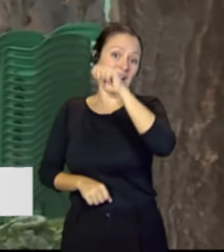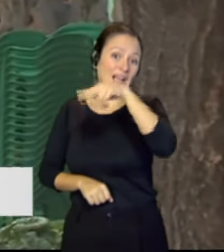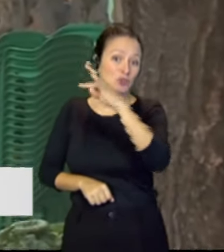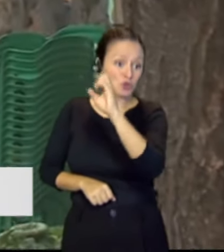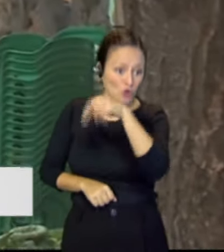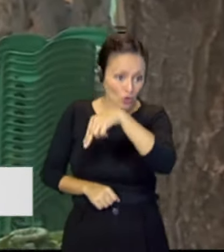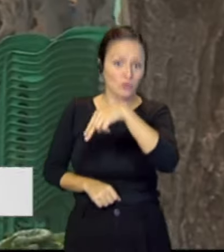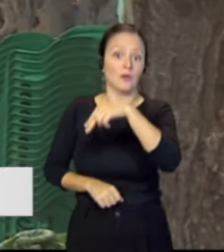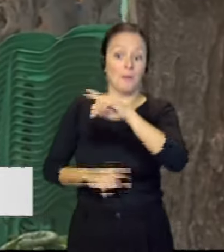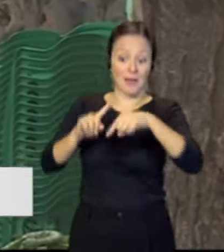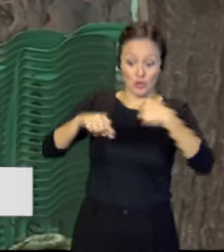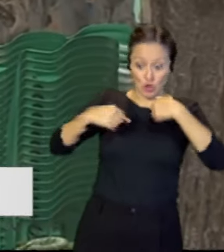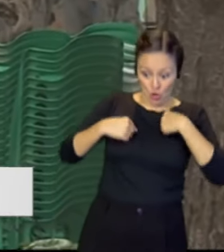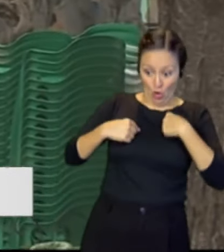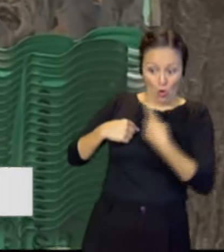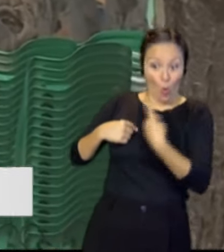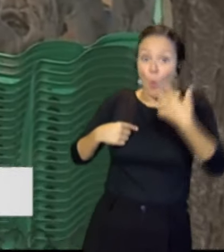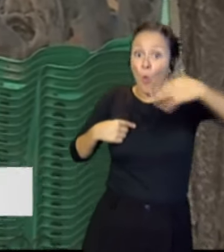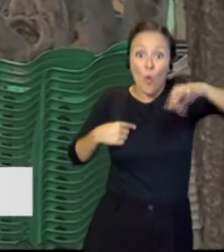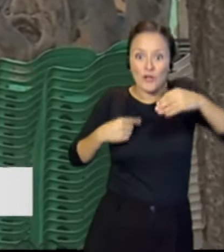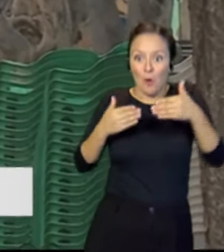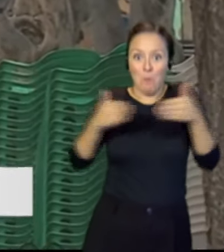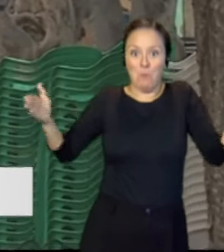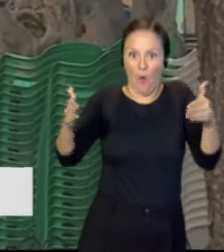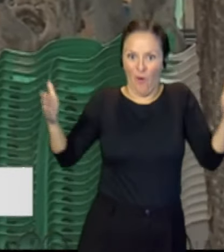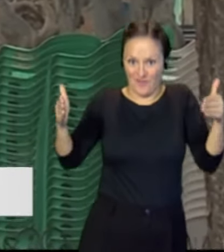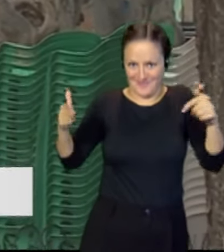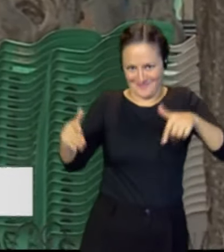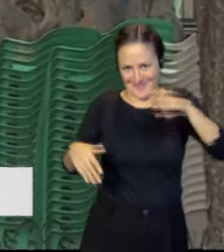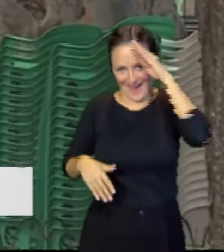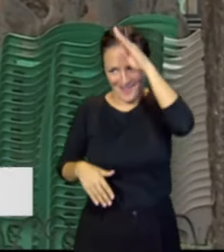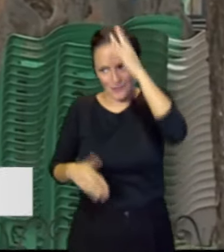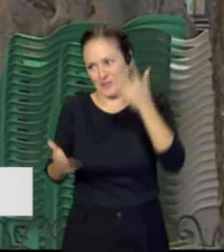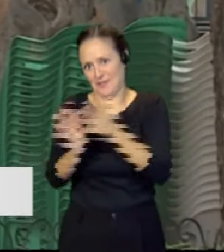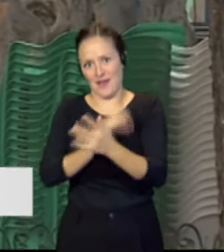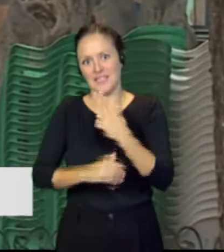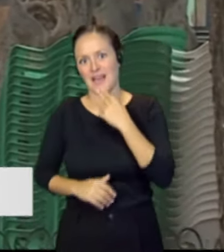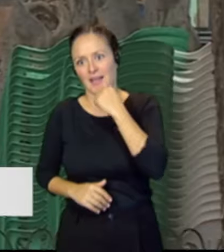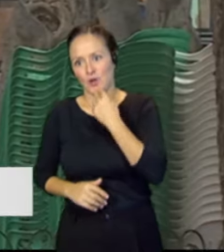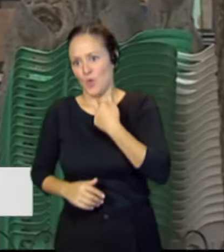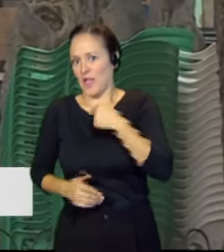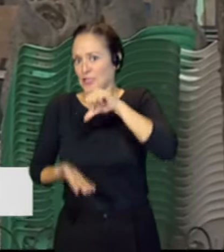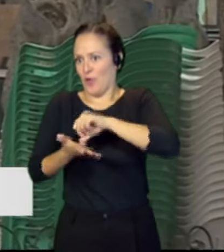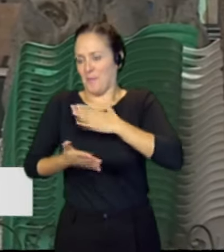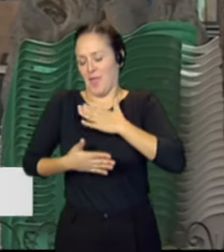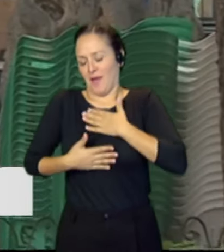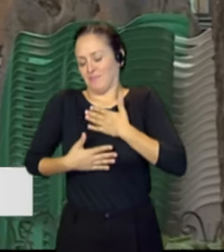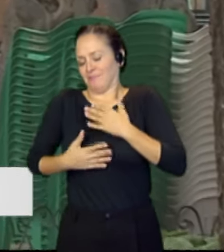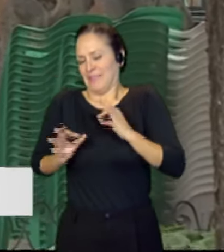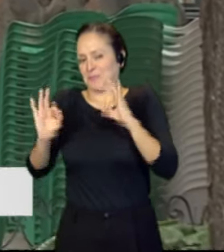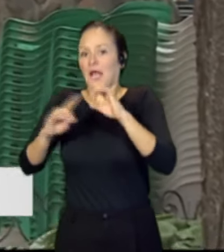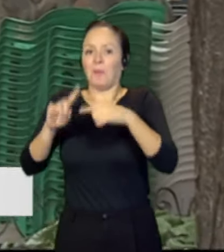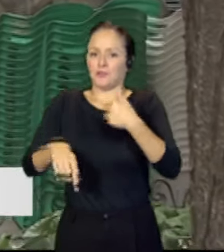de las fiestas de Galdar. Lo cual, pues significa un orgullo importantísimo para la ciudad de Calatayug en este caso para su alcalde. Por cierto,